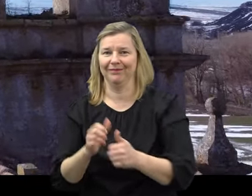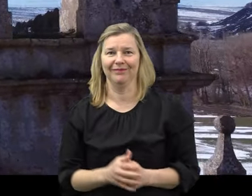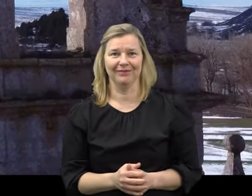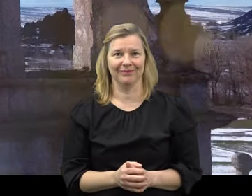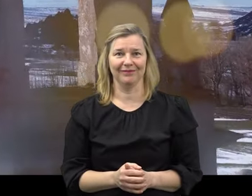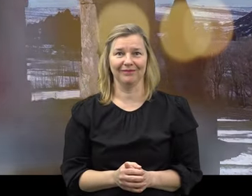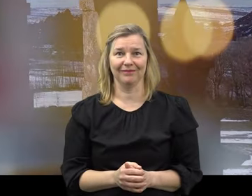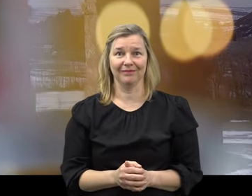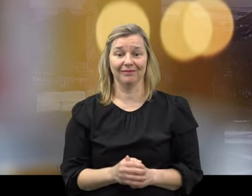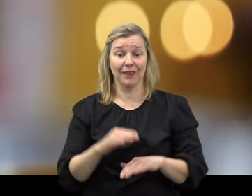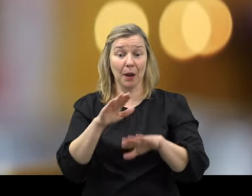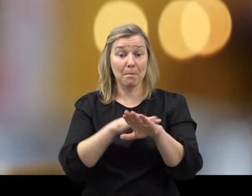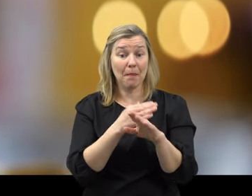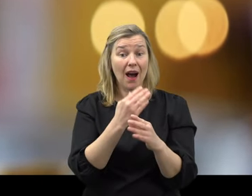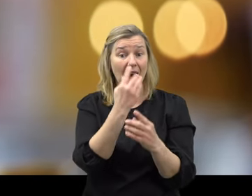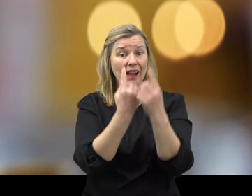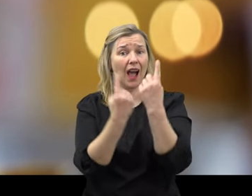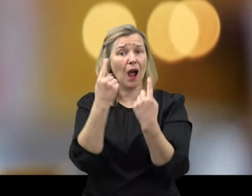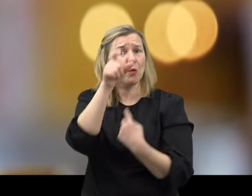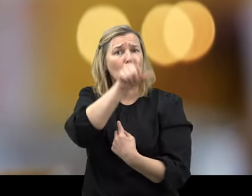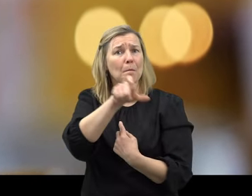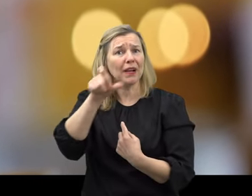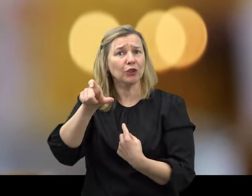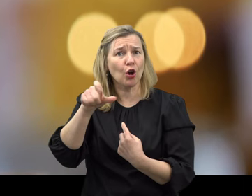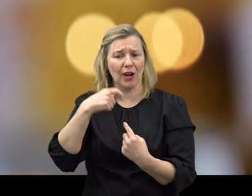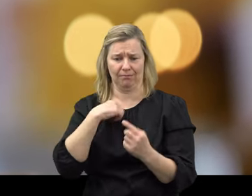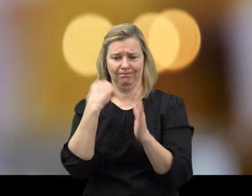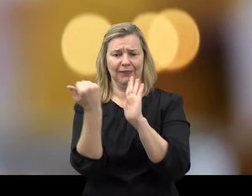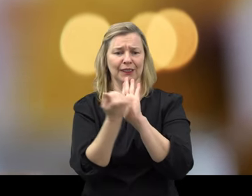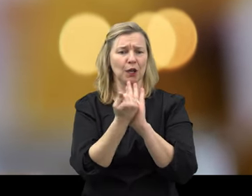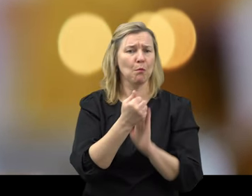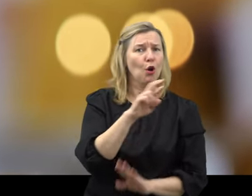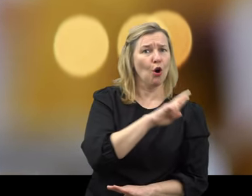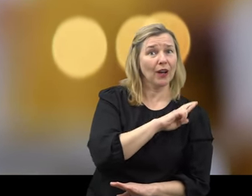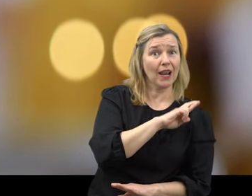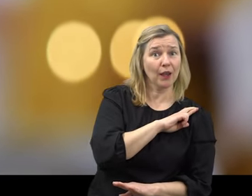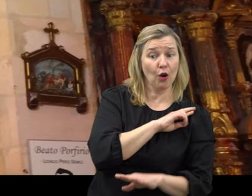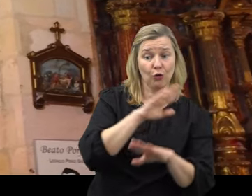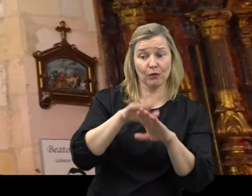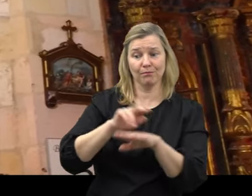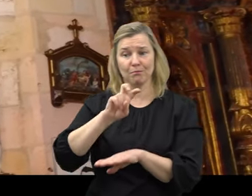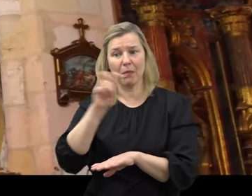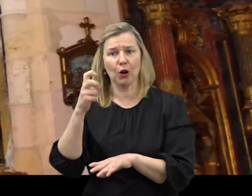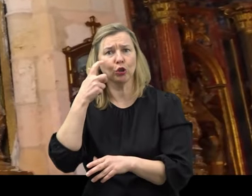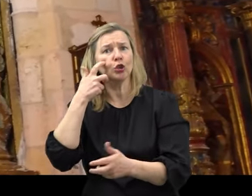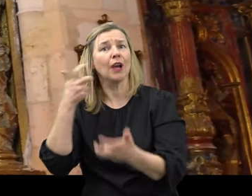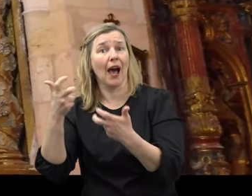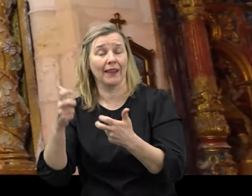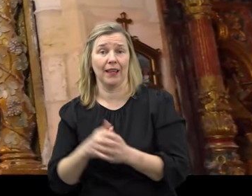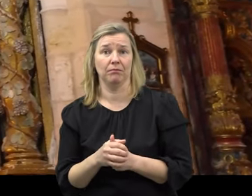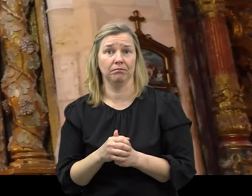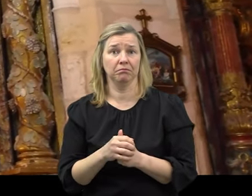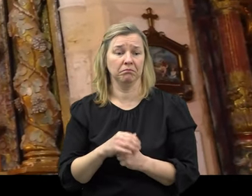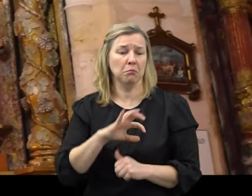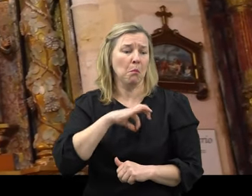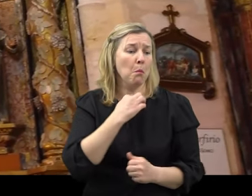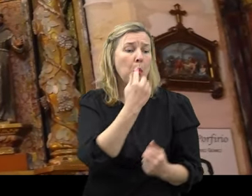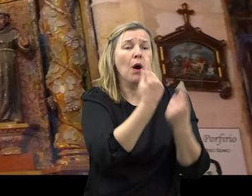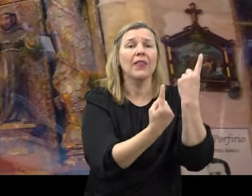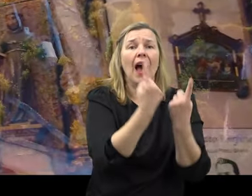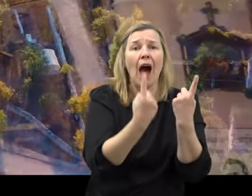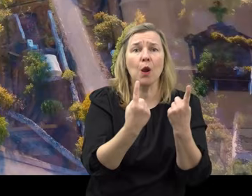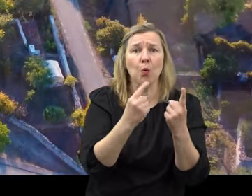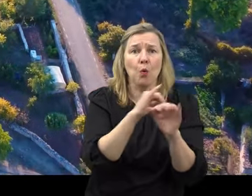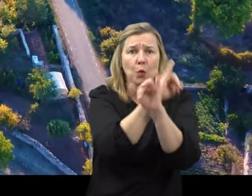Para algunos represento el culto, para otros el arte. Quizá para alguien